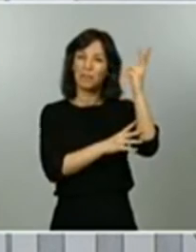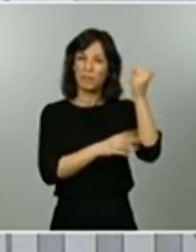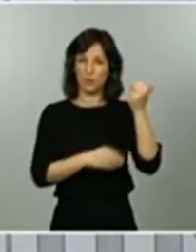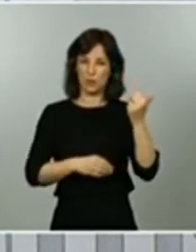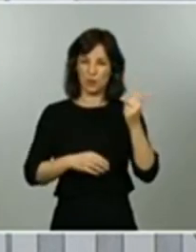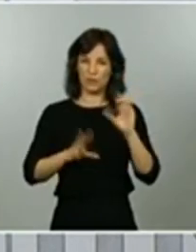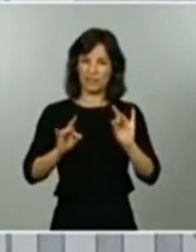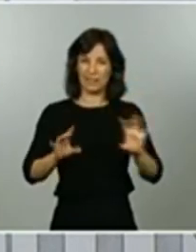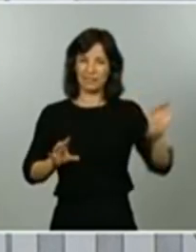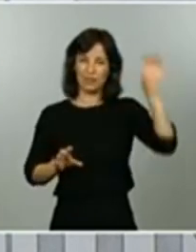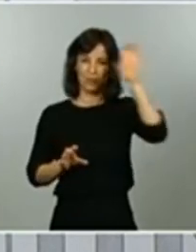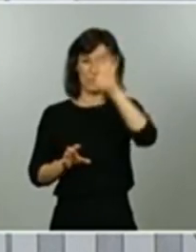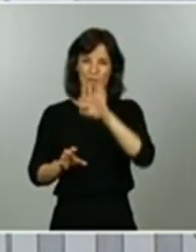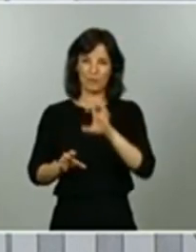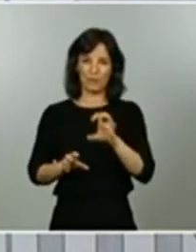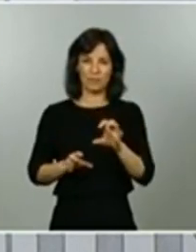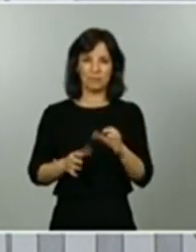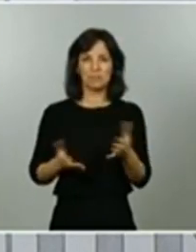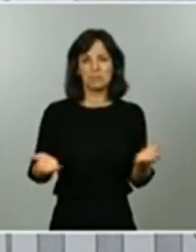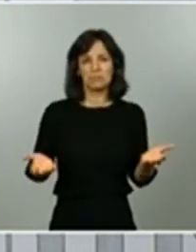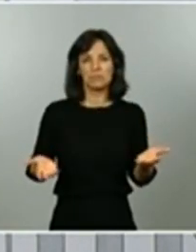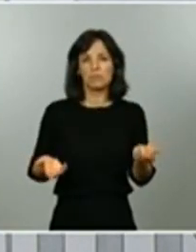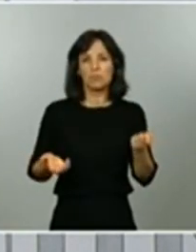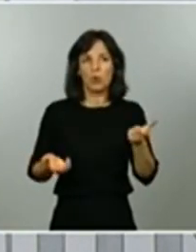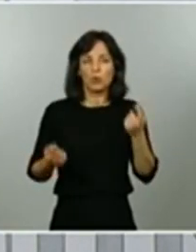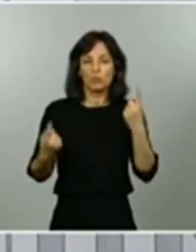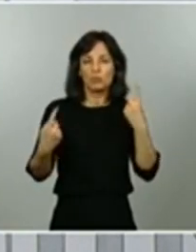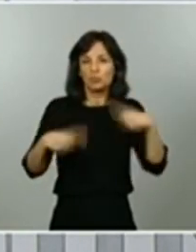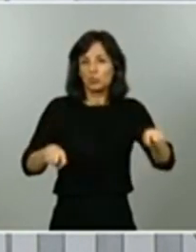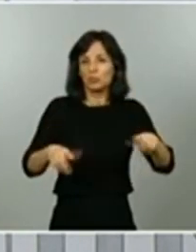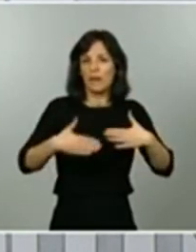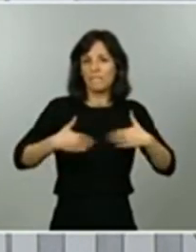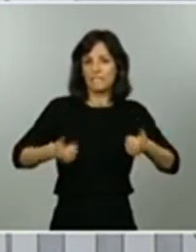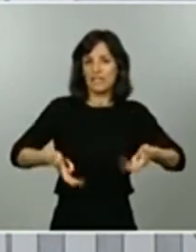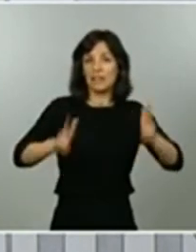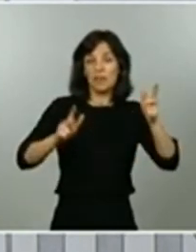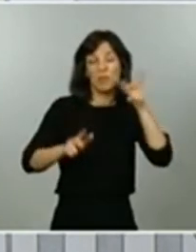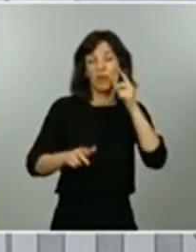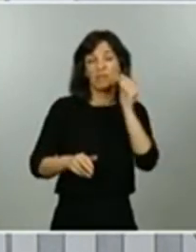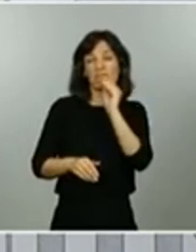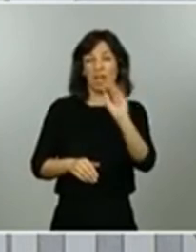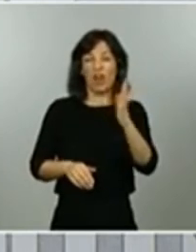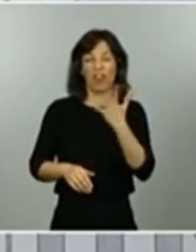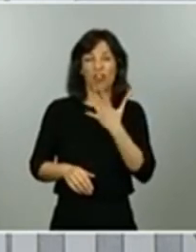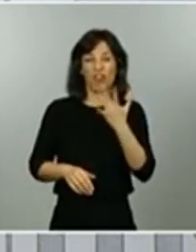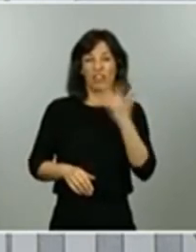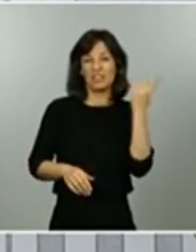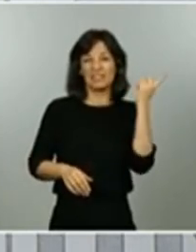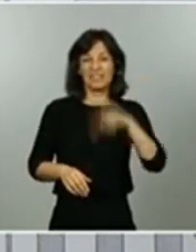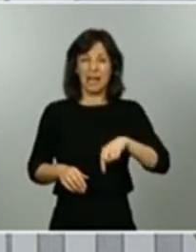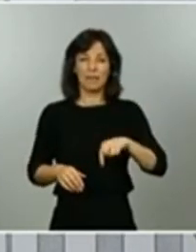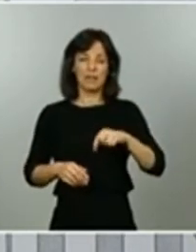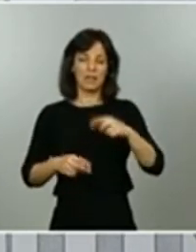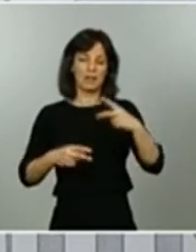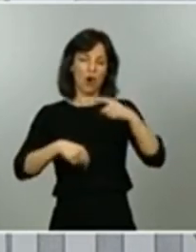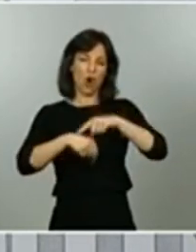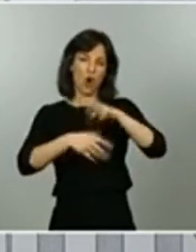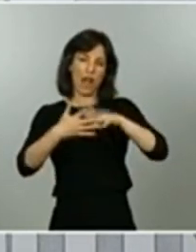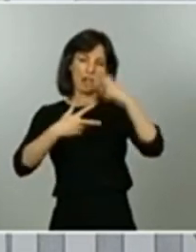esto por tanto se les deja a su margen porque son las que mejor conocen en qué franjas horarias es mejor sí que hay que respetar